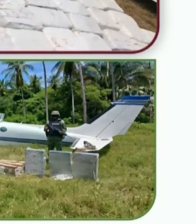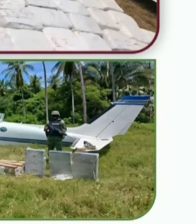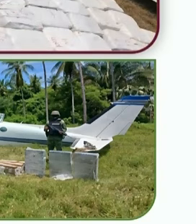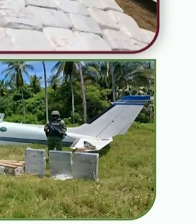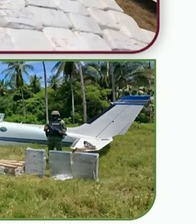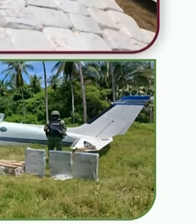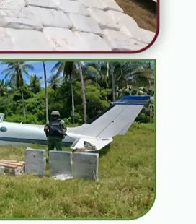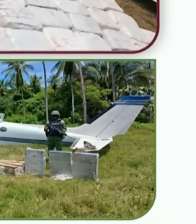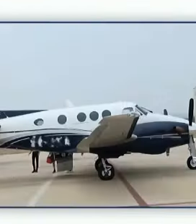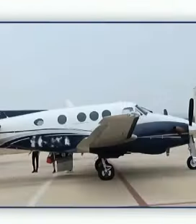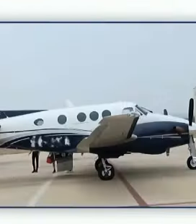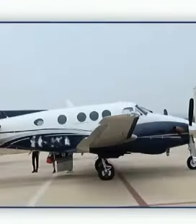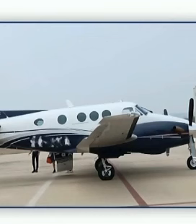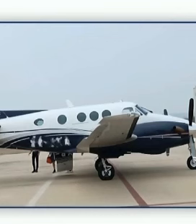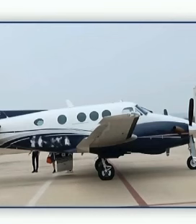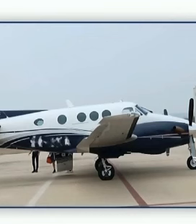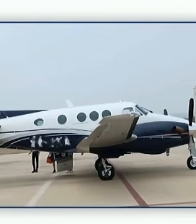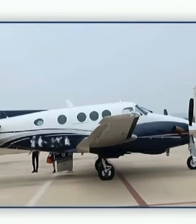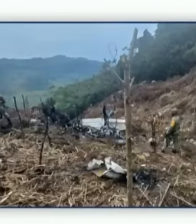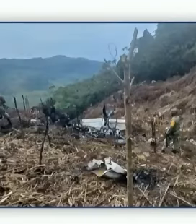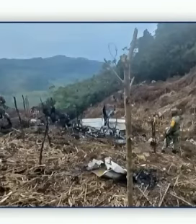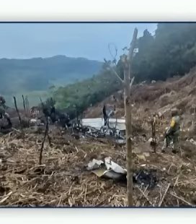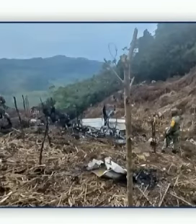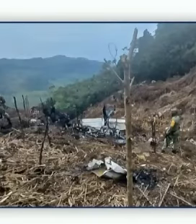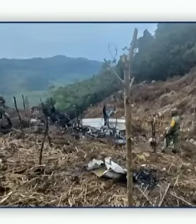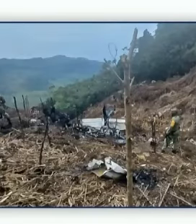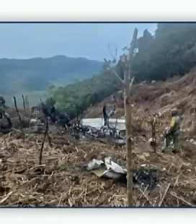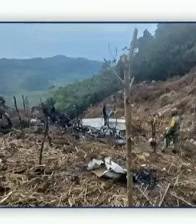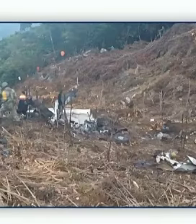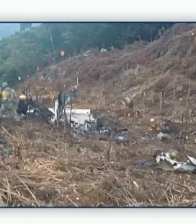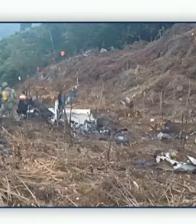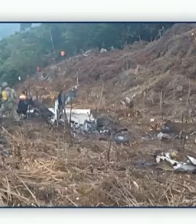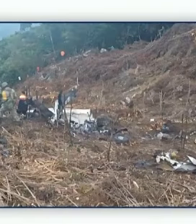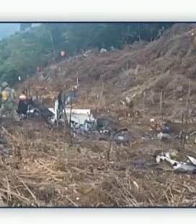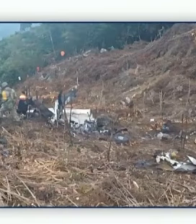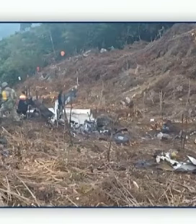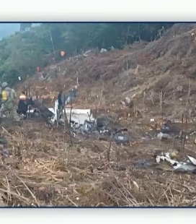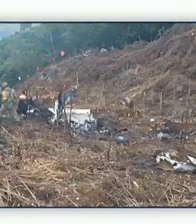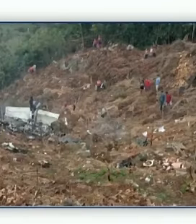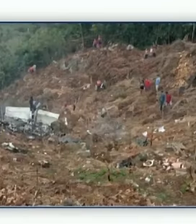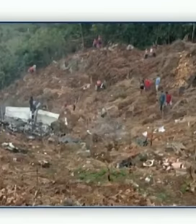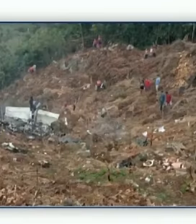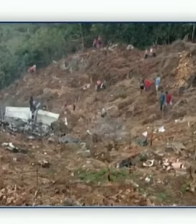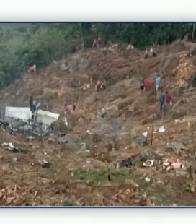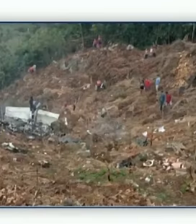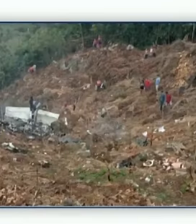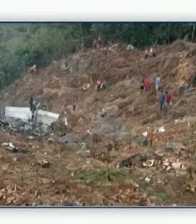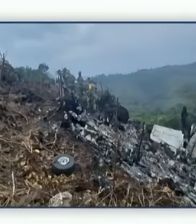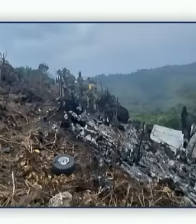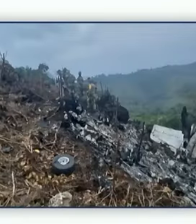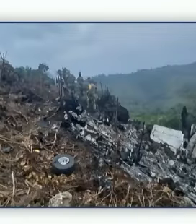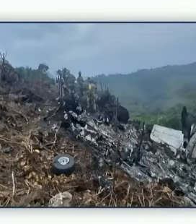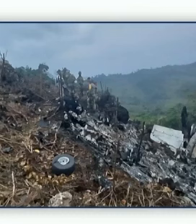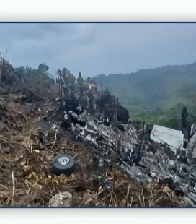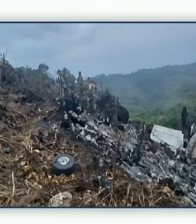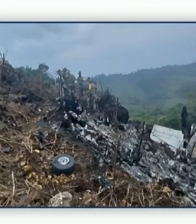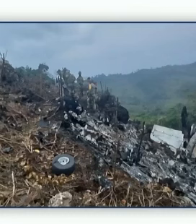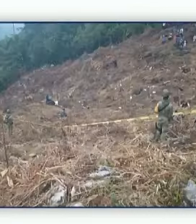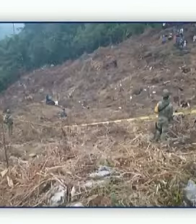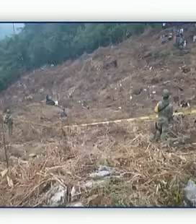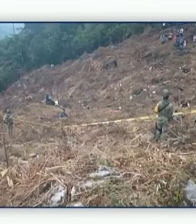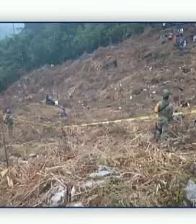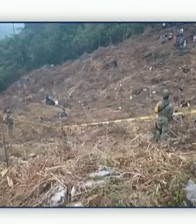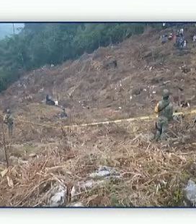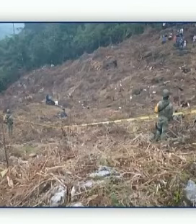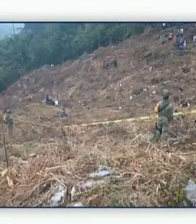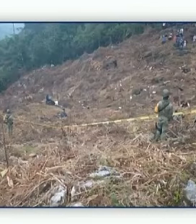y rescate aquí en el estado, se cuenta con una estación de búsqueda y rescate aquí en el puerto de Puerto Chiapas, donde